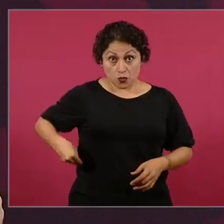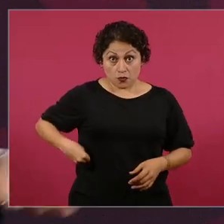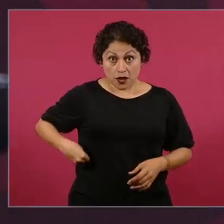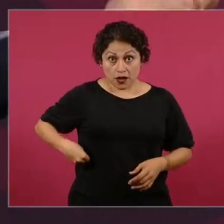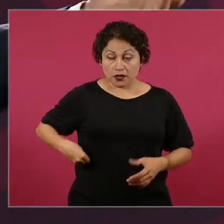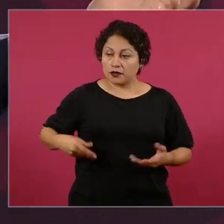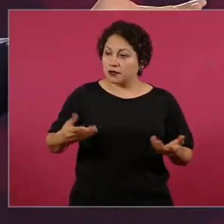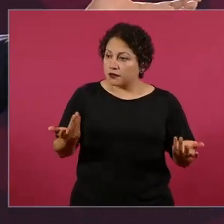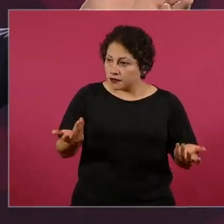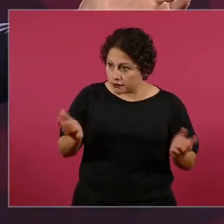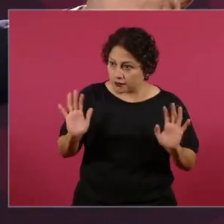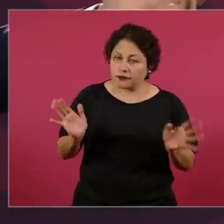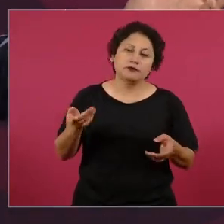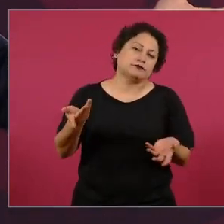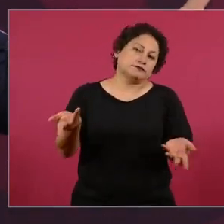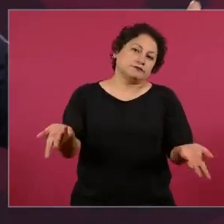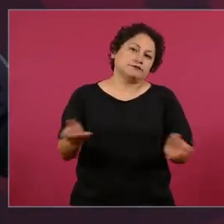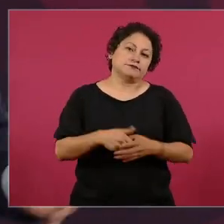ya.